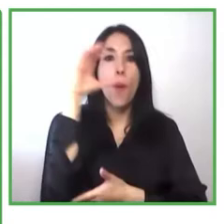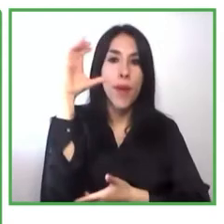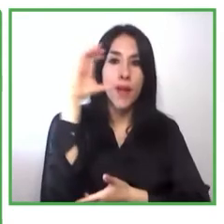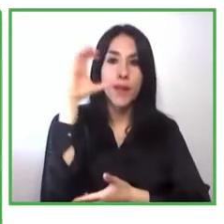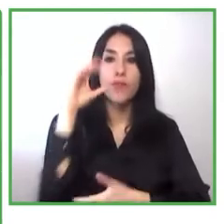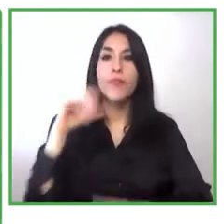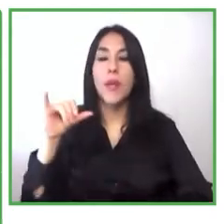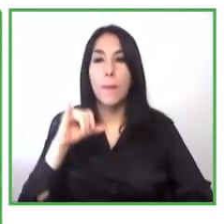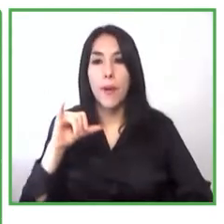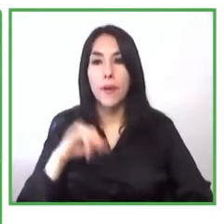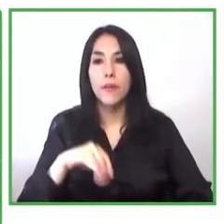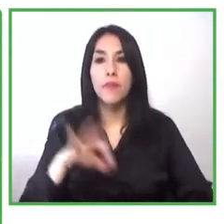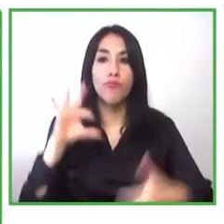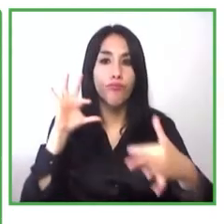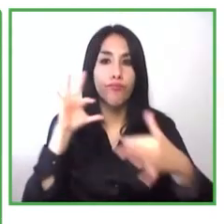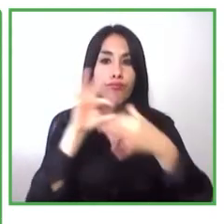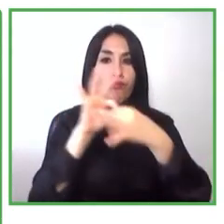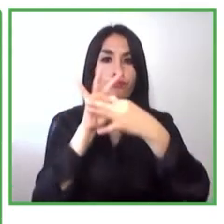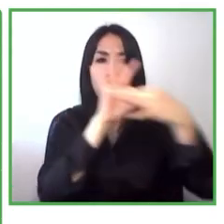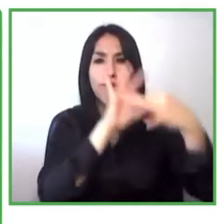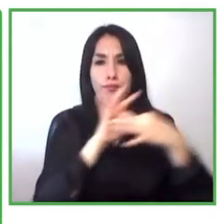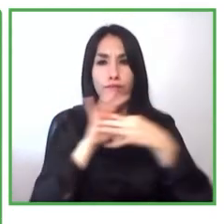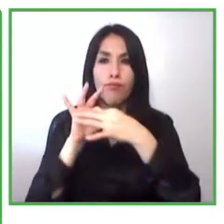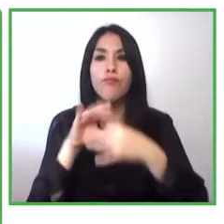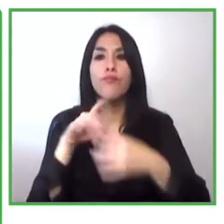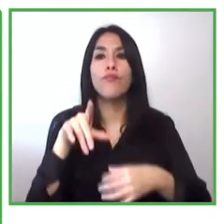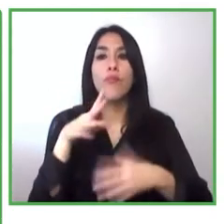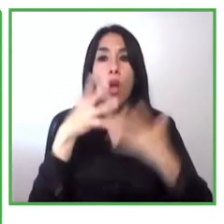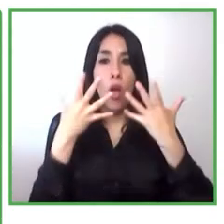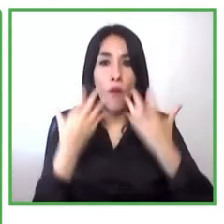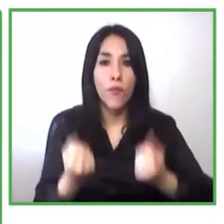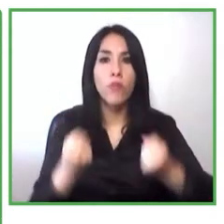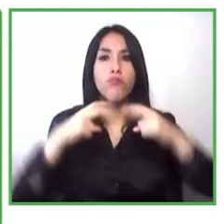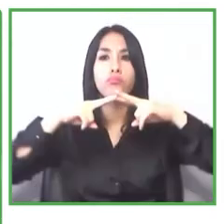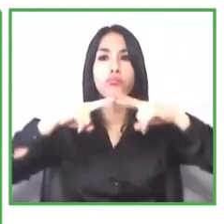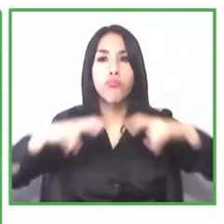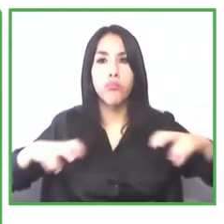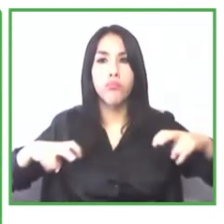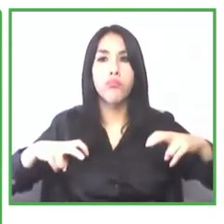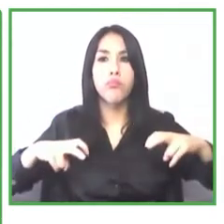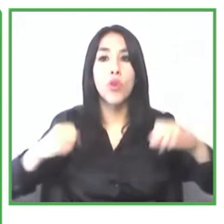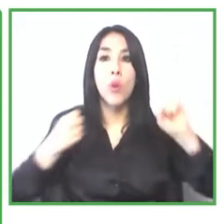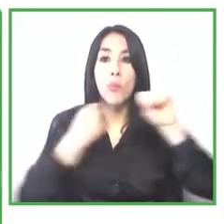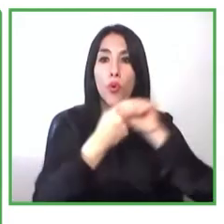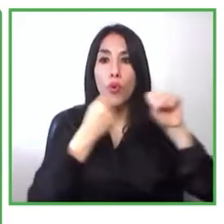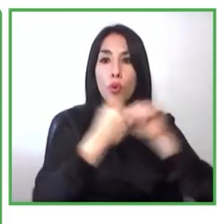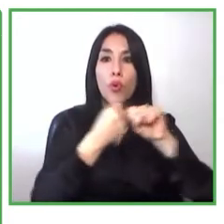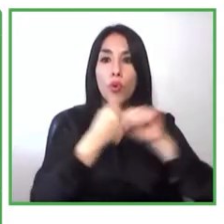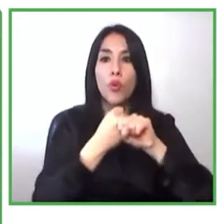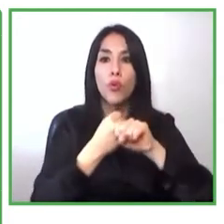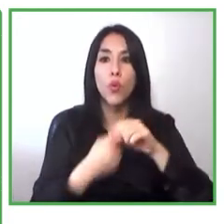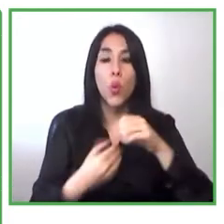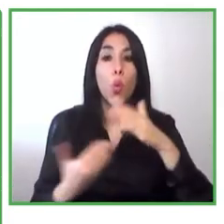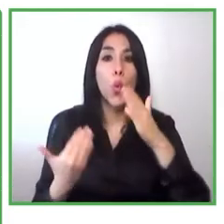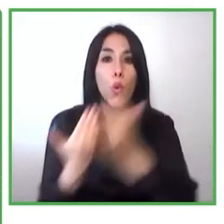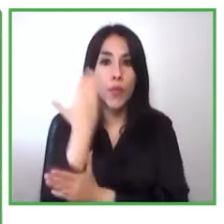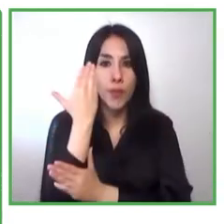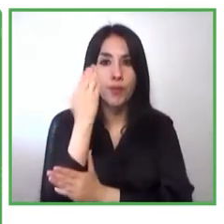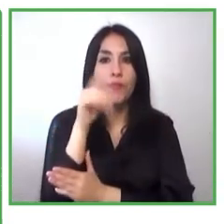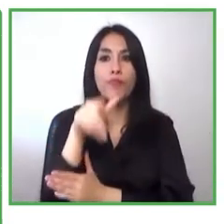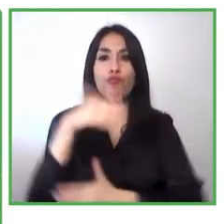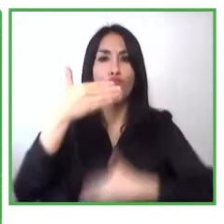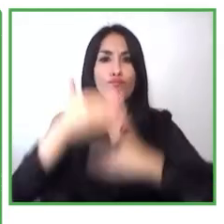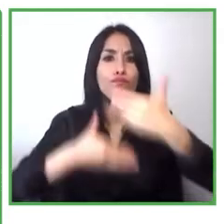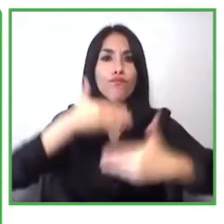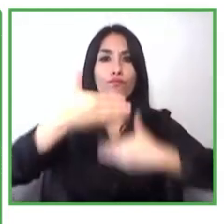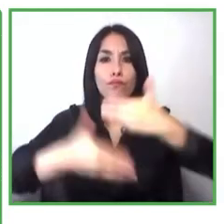y aceleración, apoyo a emprendimientos nuevos, apoyo a emprendimientos que ya están andando. Por el otro, el énfasis que